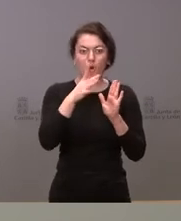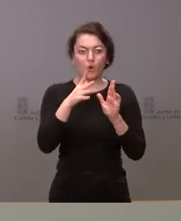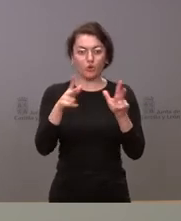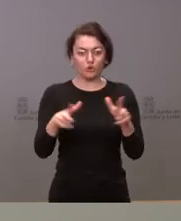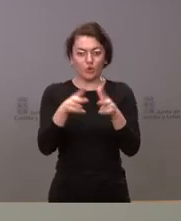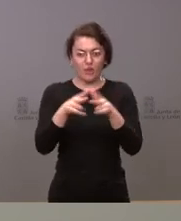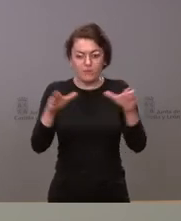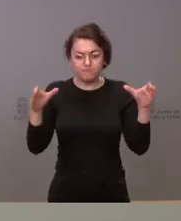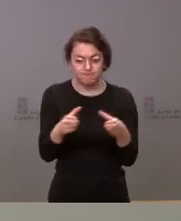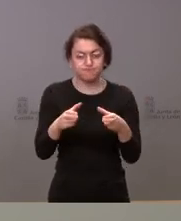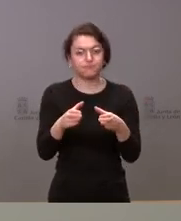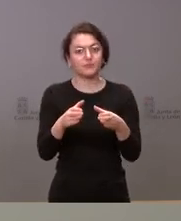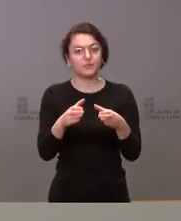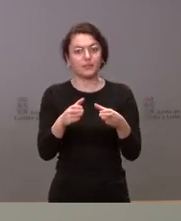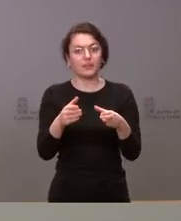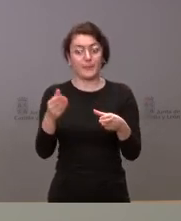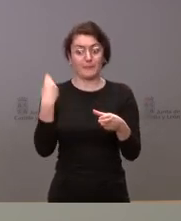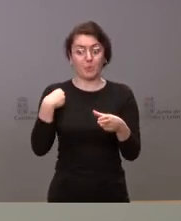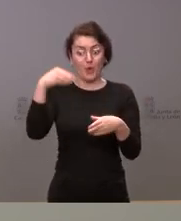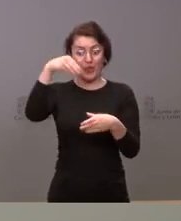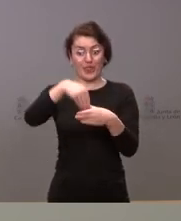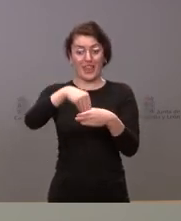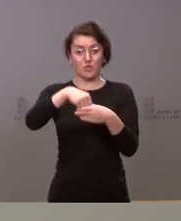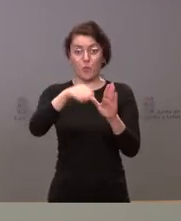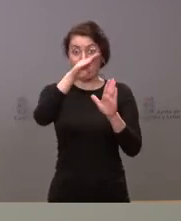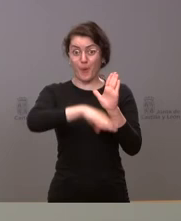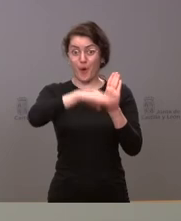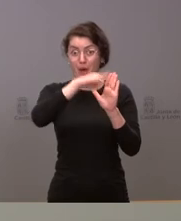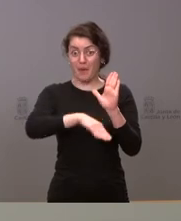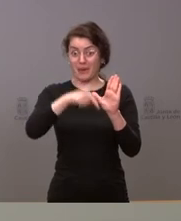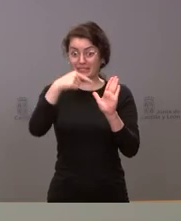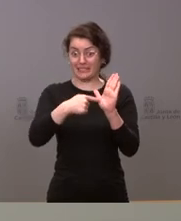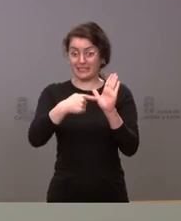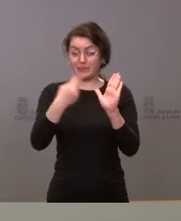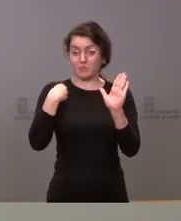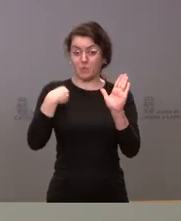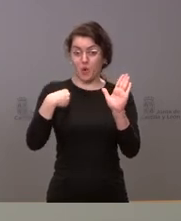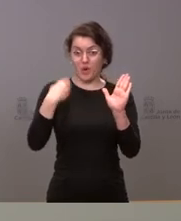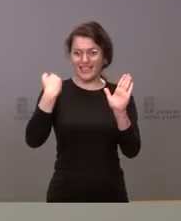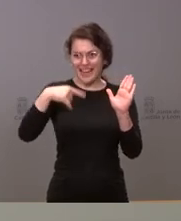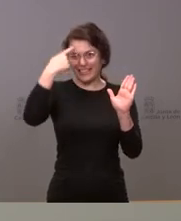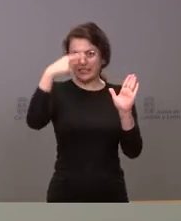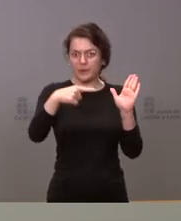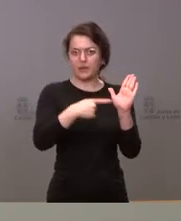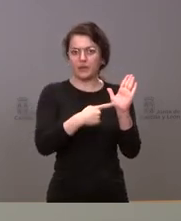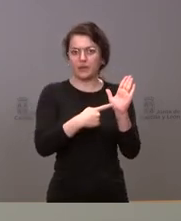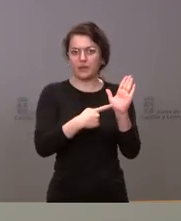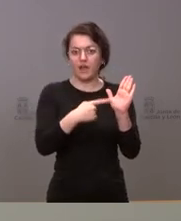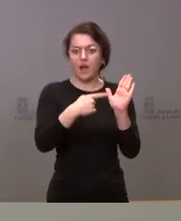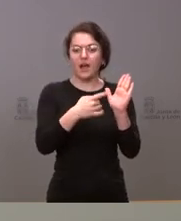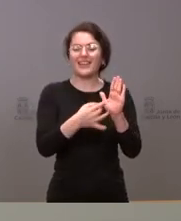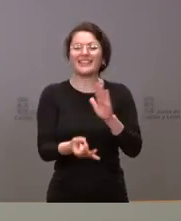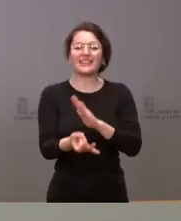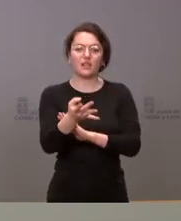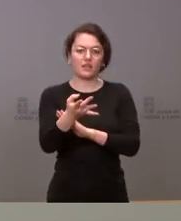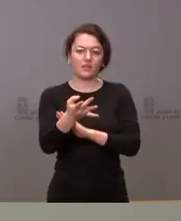lógicamente dentro del programa que ustedes conocen de legislatura hay algunas iniciativas que tienen que